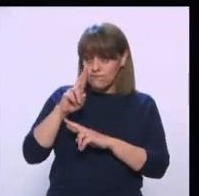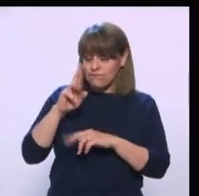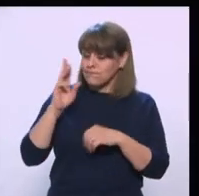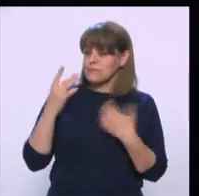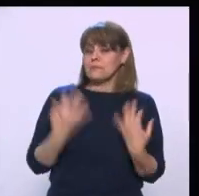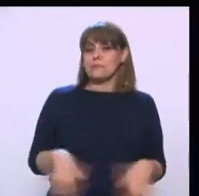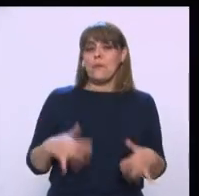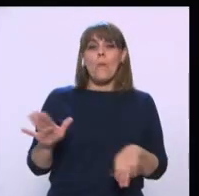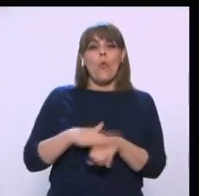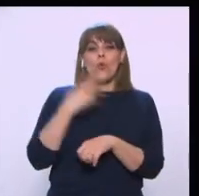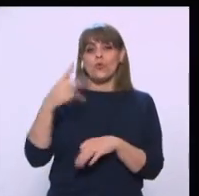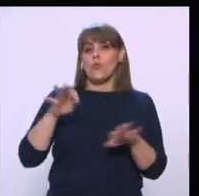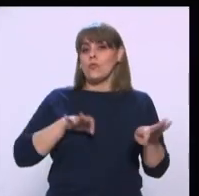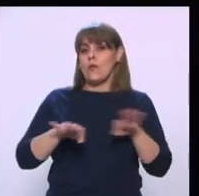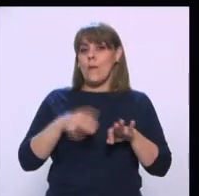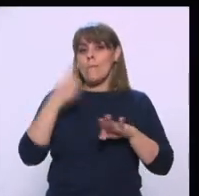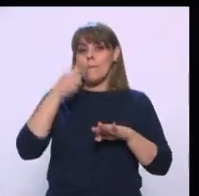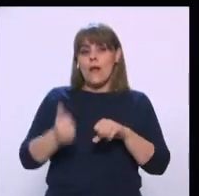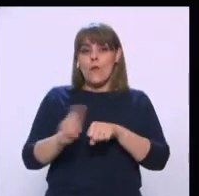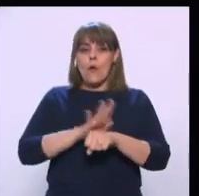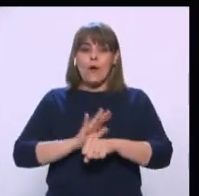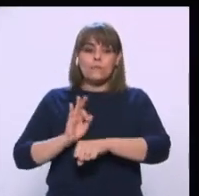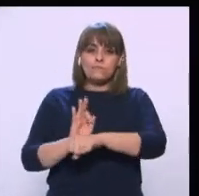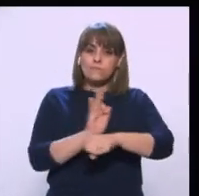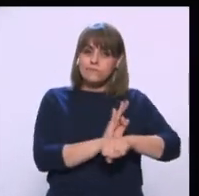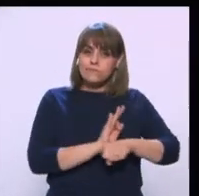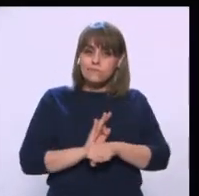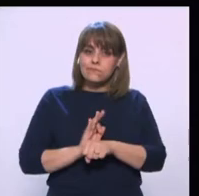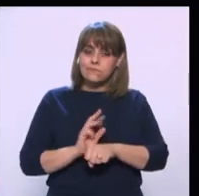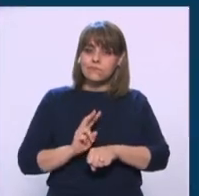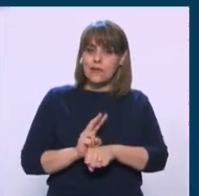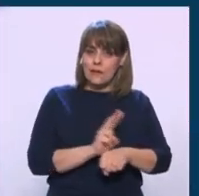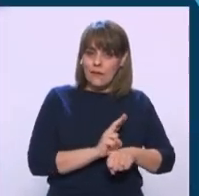Informe por su extraordinaria labor frente a la pandemia de COVID-19.